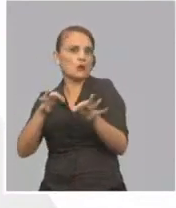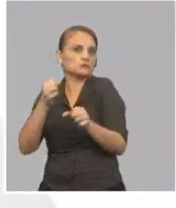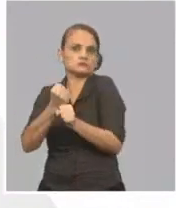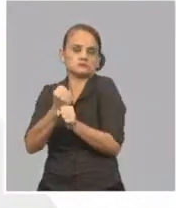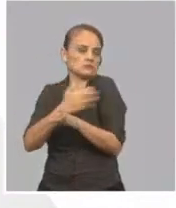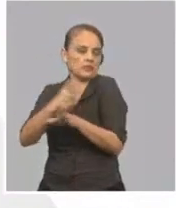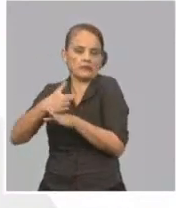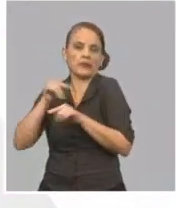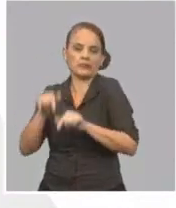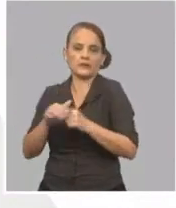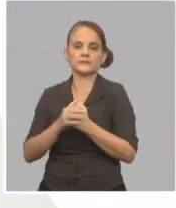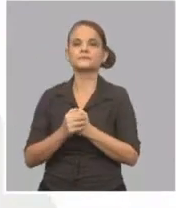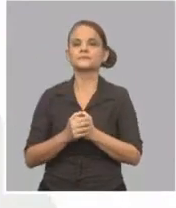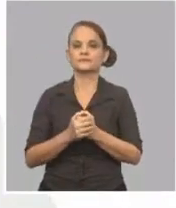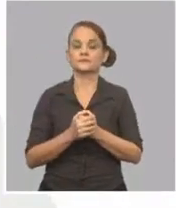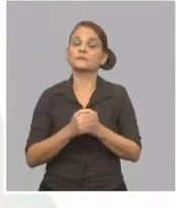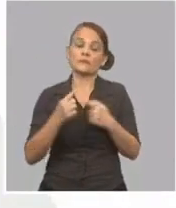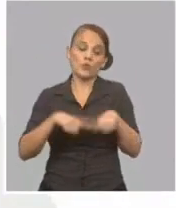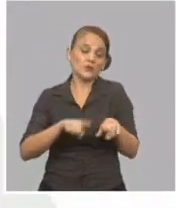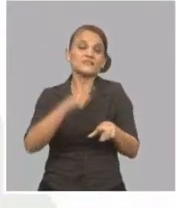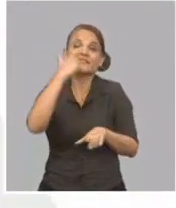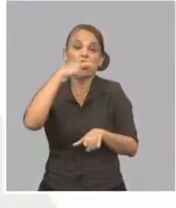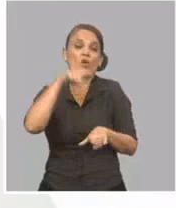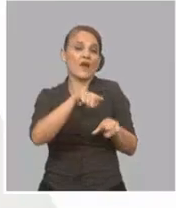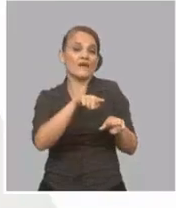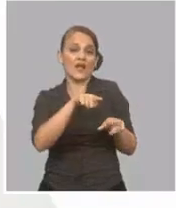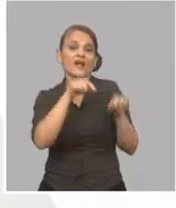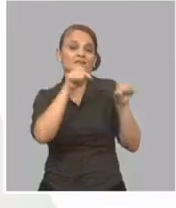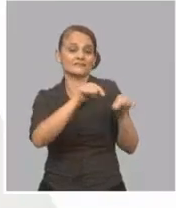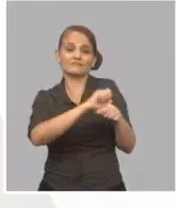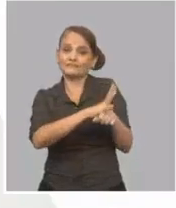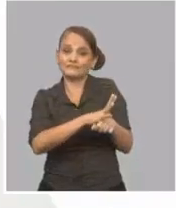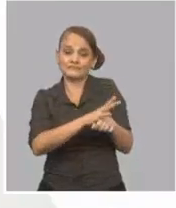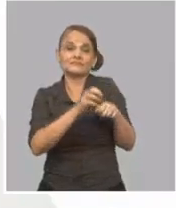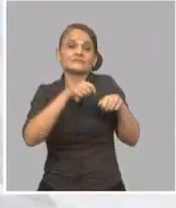ocurra. Seguimos operando tal como lo venimos haciendo en esta semana.